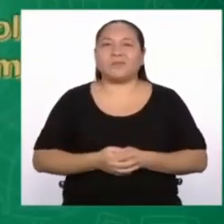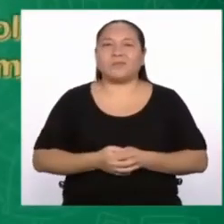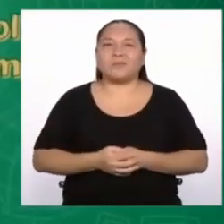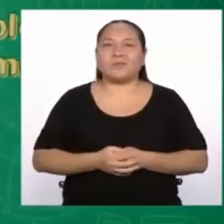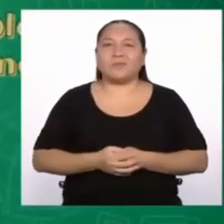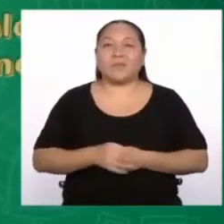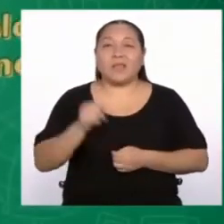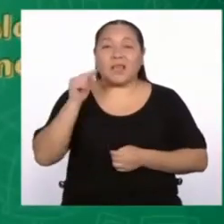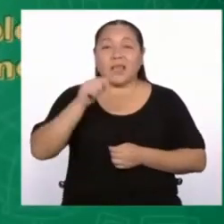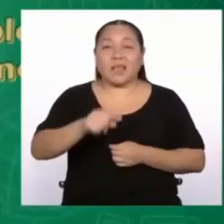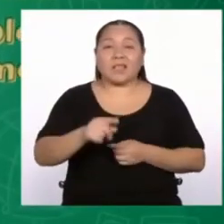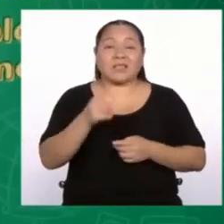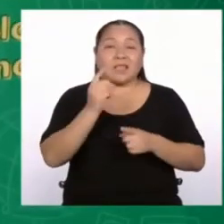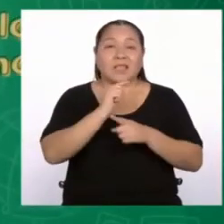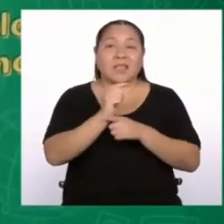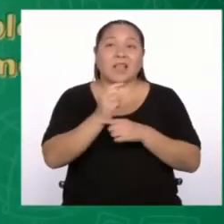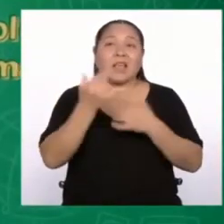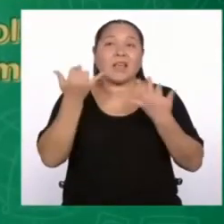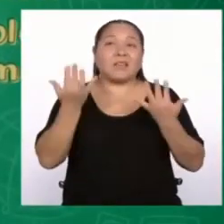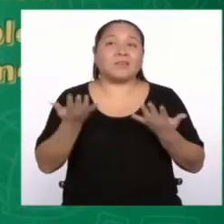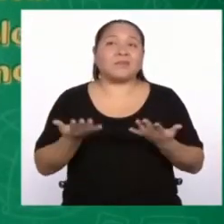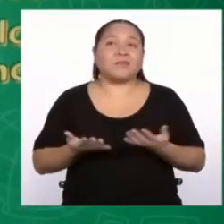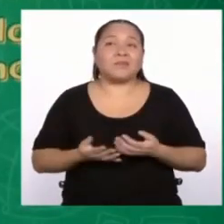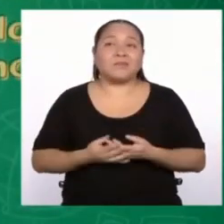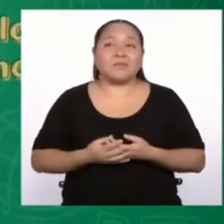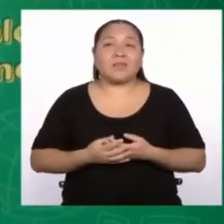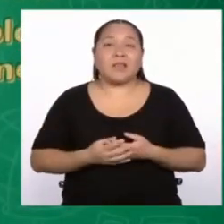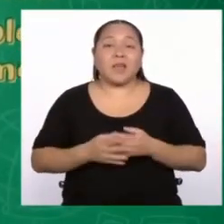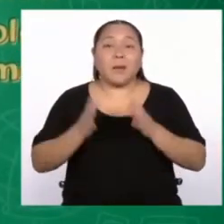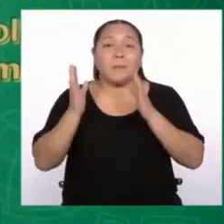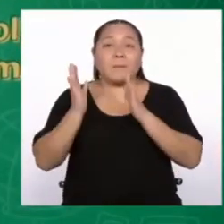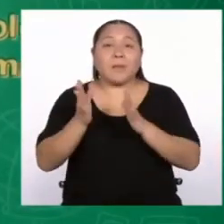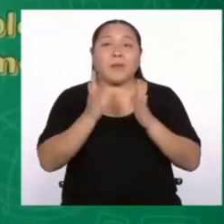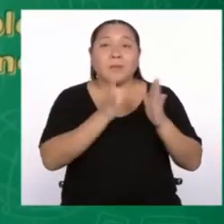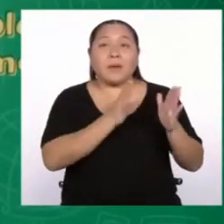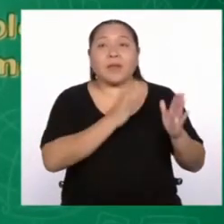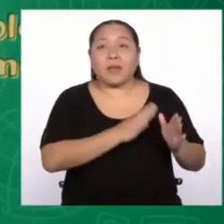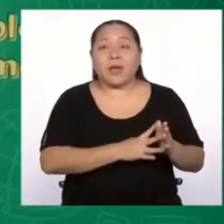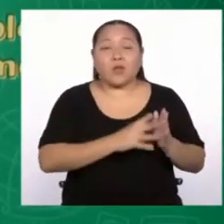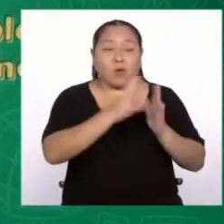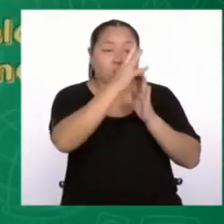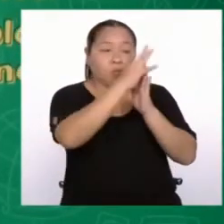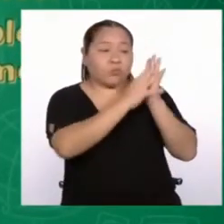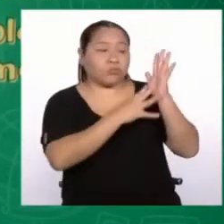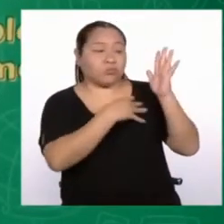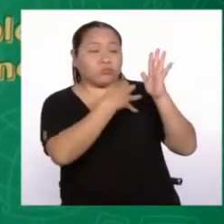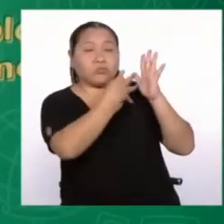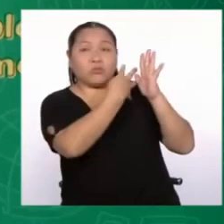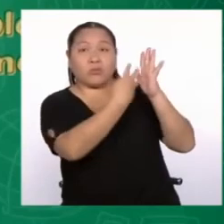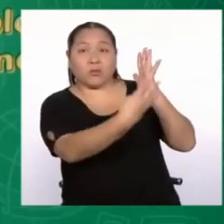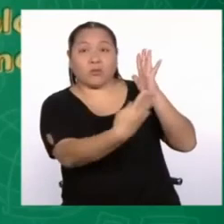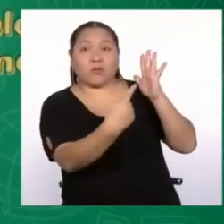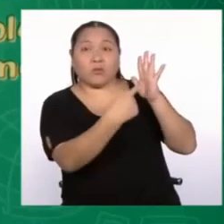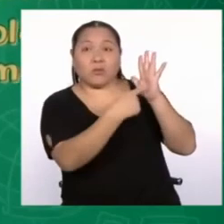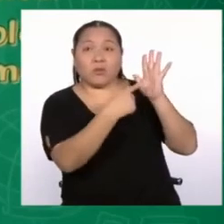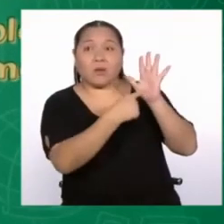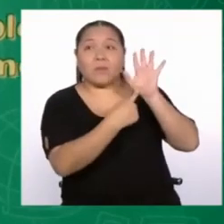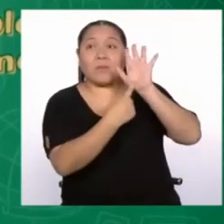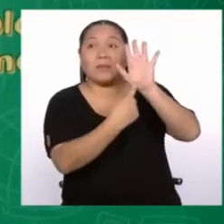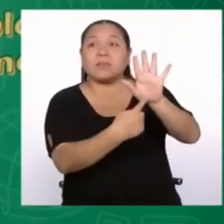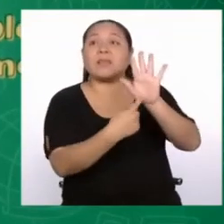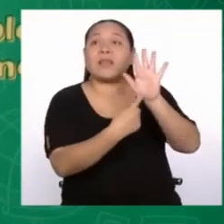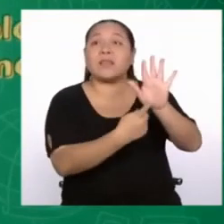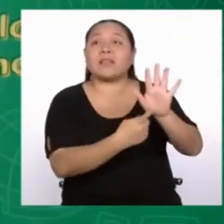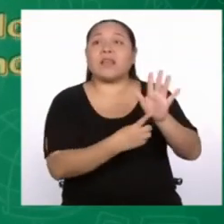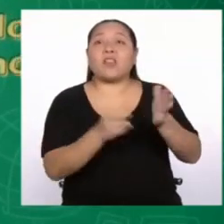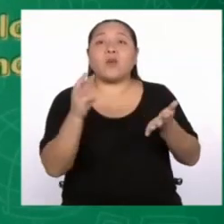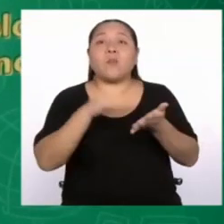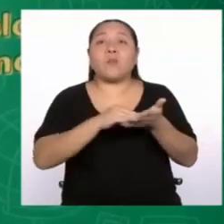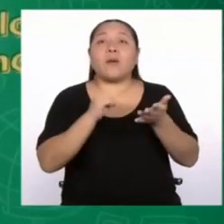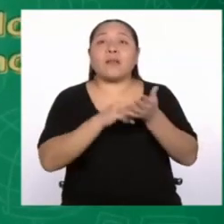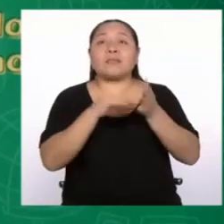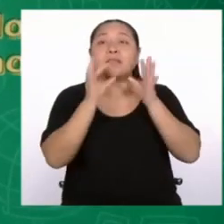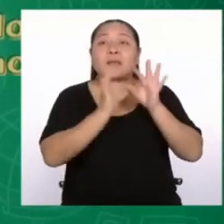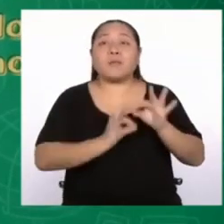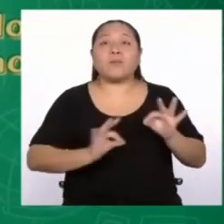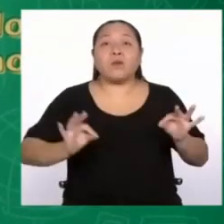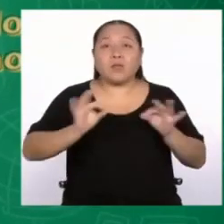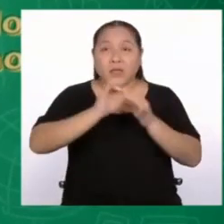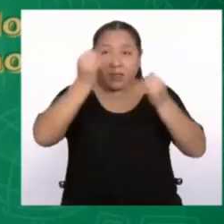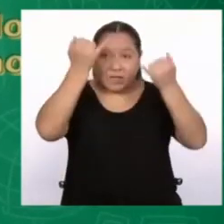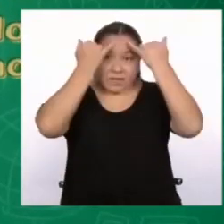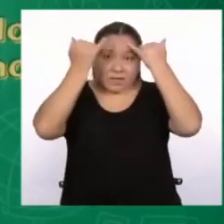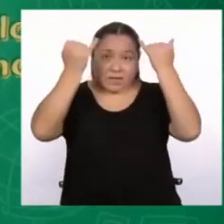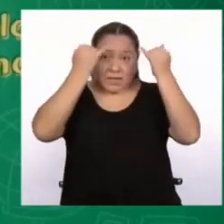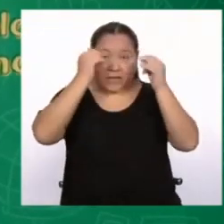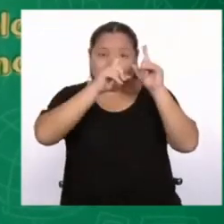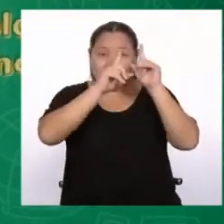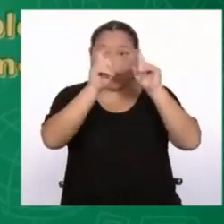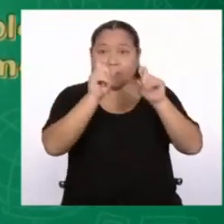El reto del día de hoy es elaborar un organizador visual que presente los principales puntos de vista en torno a la